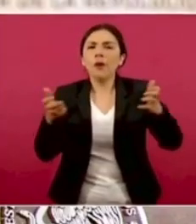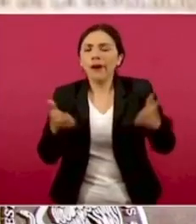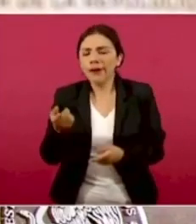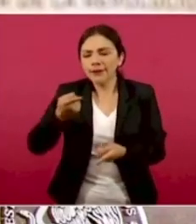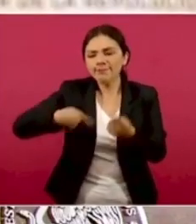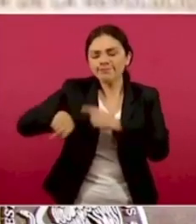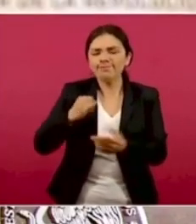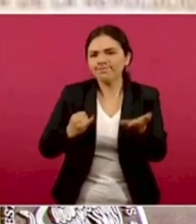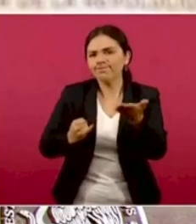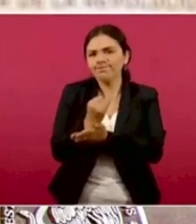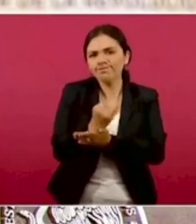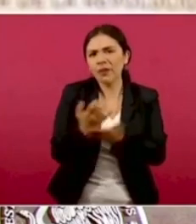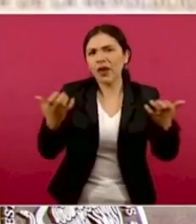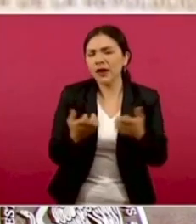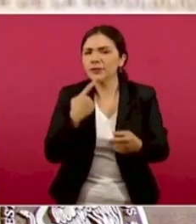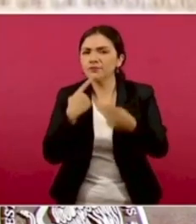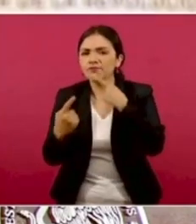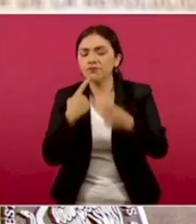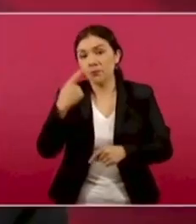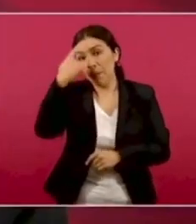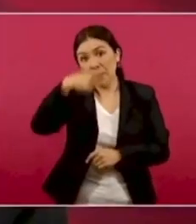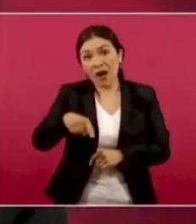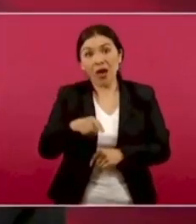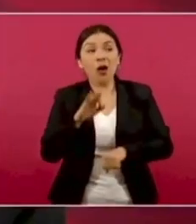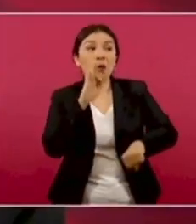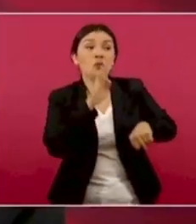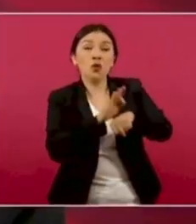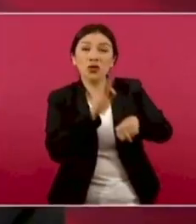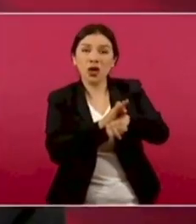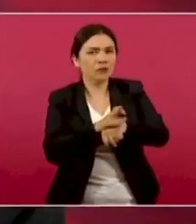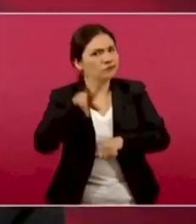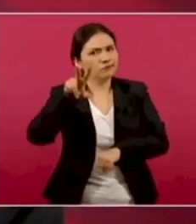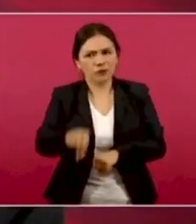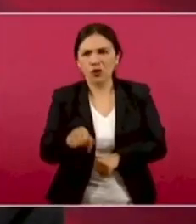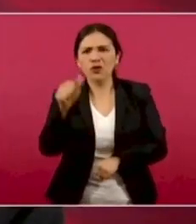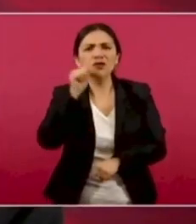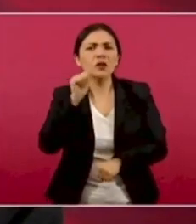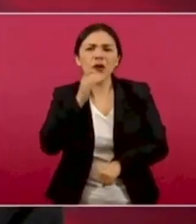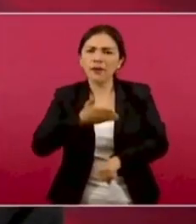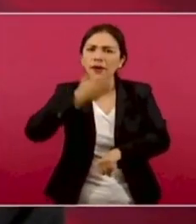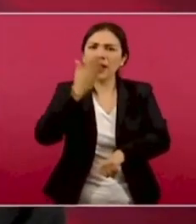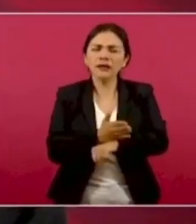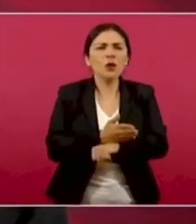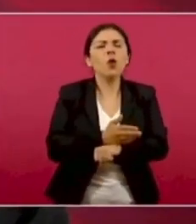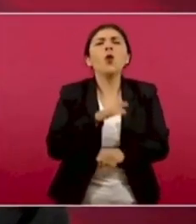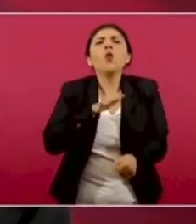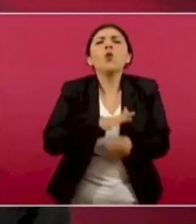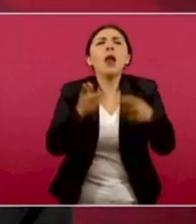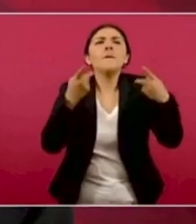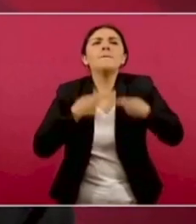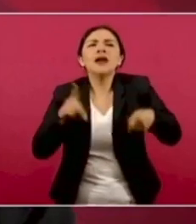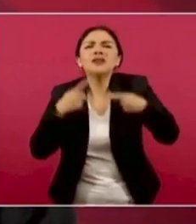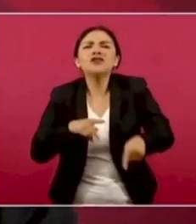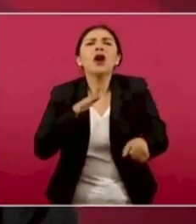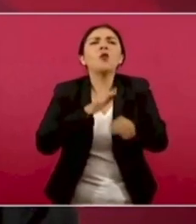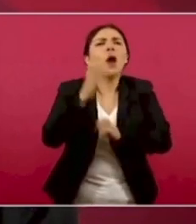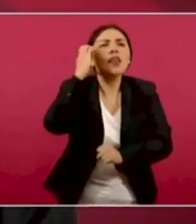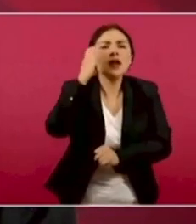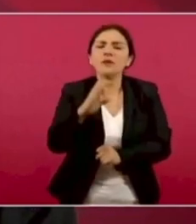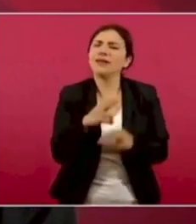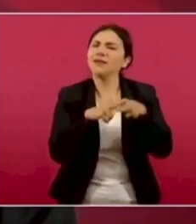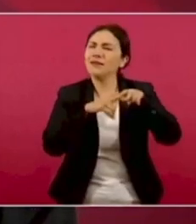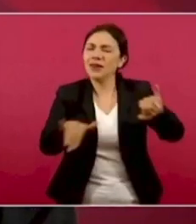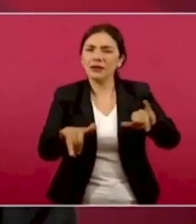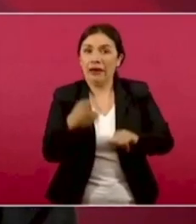de que no haya impunidad para nadie, en ningún caso, entonces que se sepa